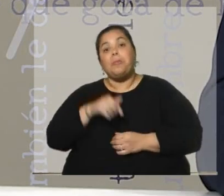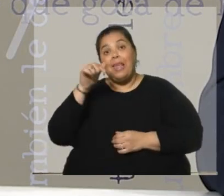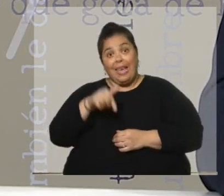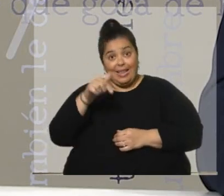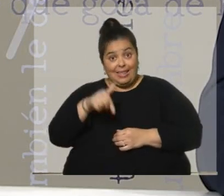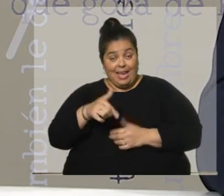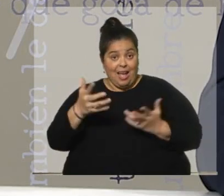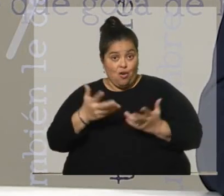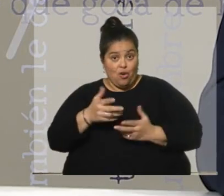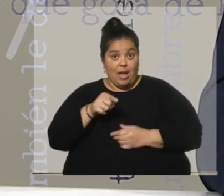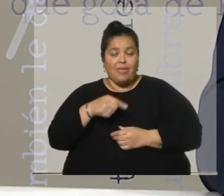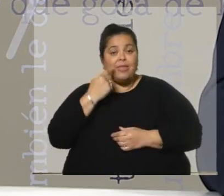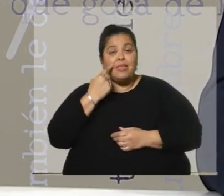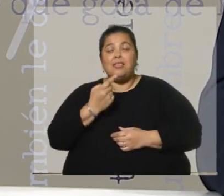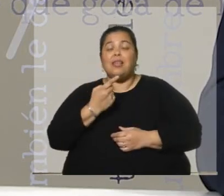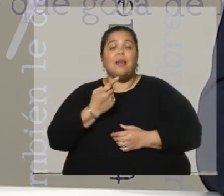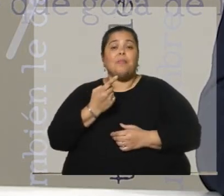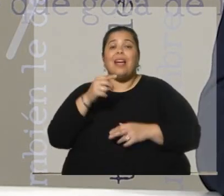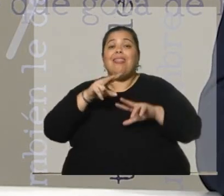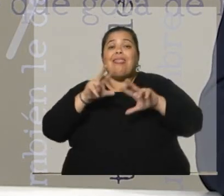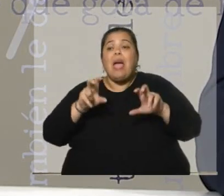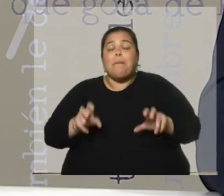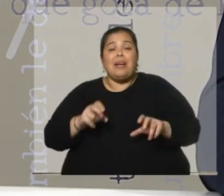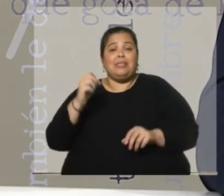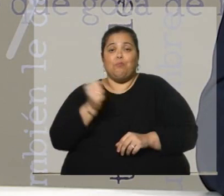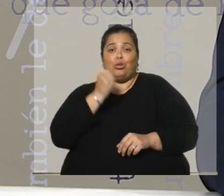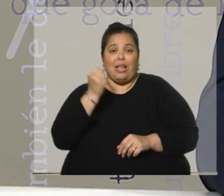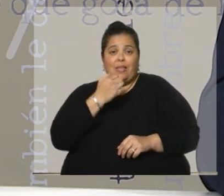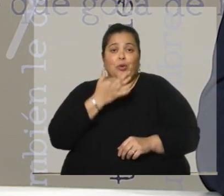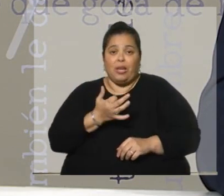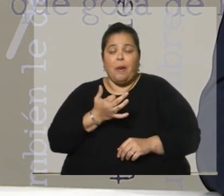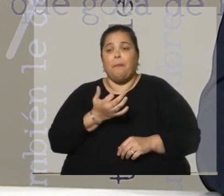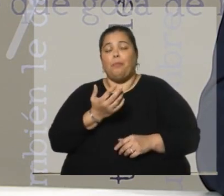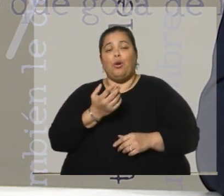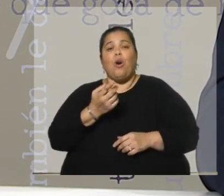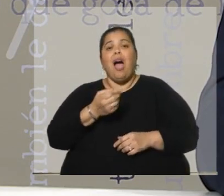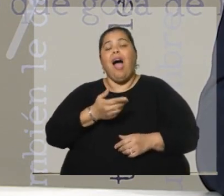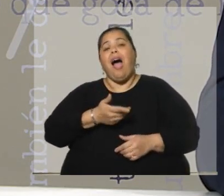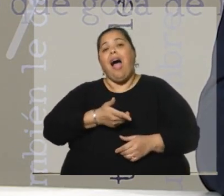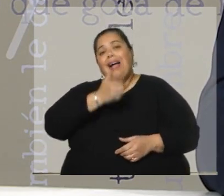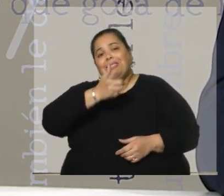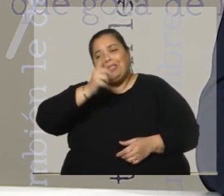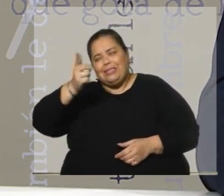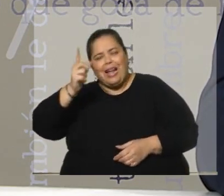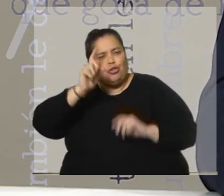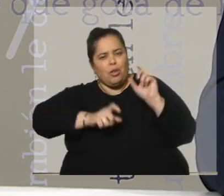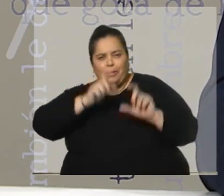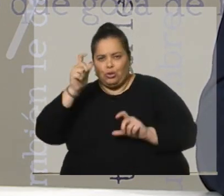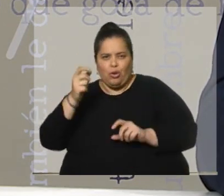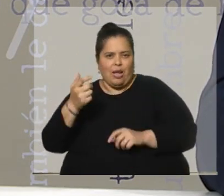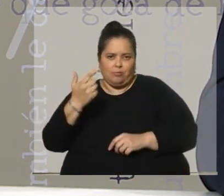el índice que es lo único que se conoce, tiene temas tan importantes como el asesinato de Trabalo, de Michelini y Gutiérrez Ruiz.